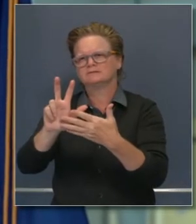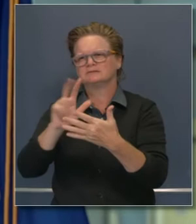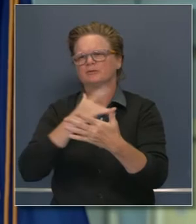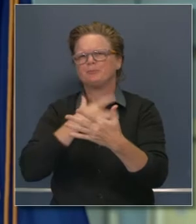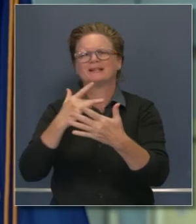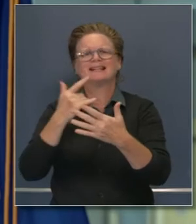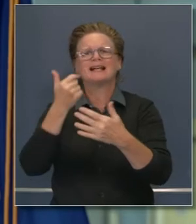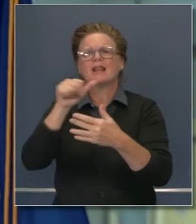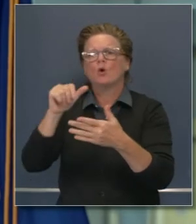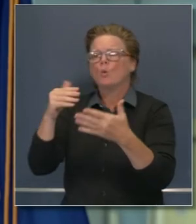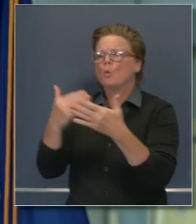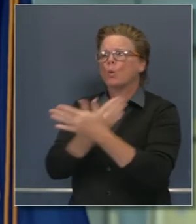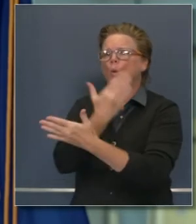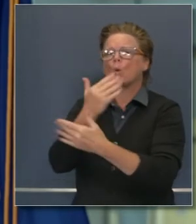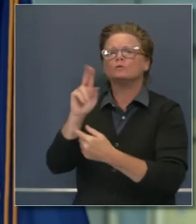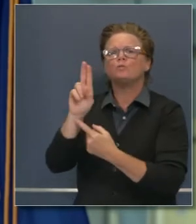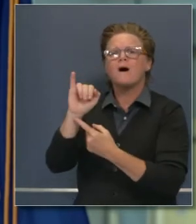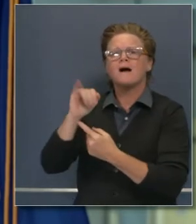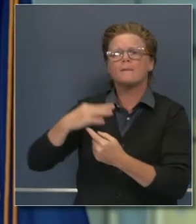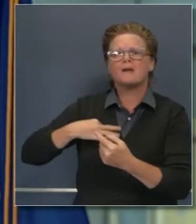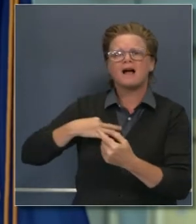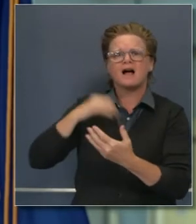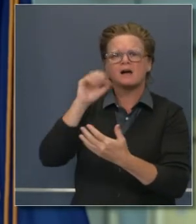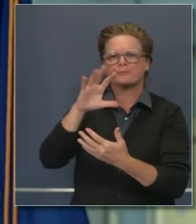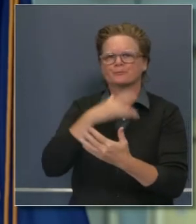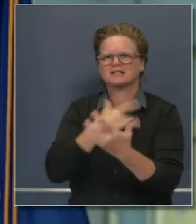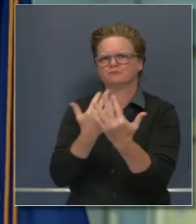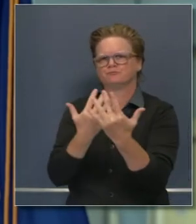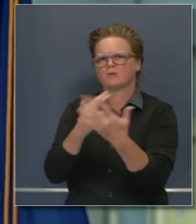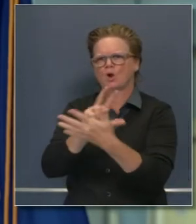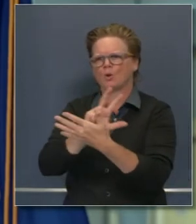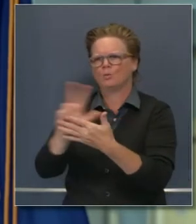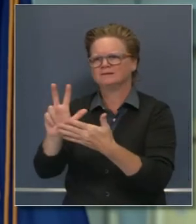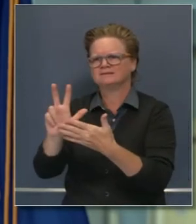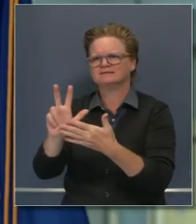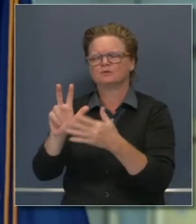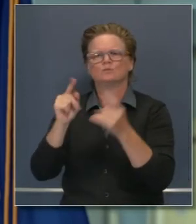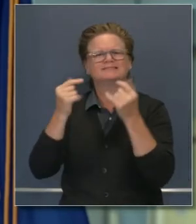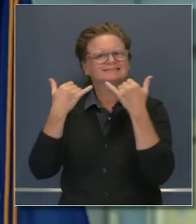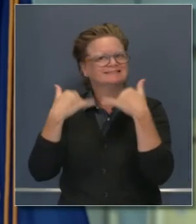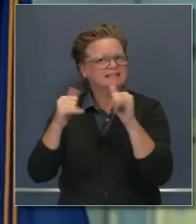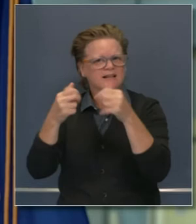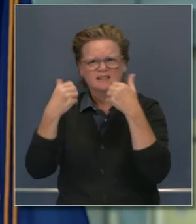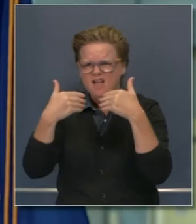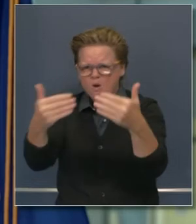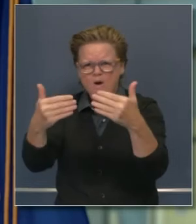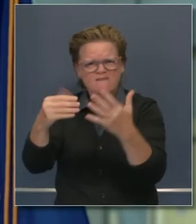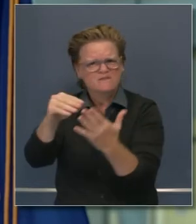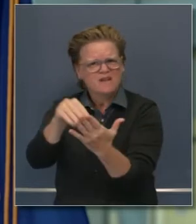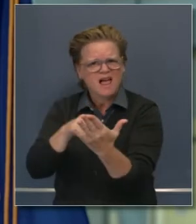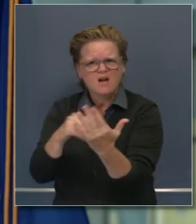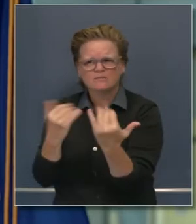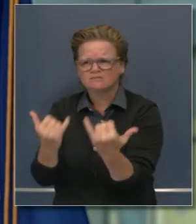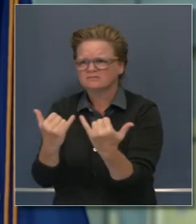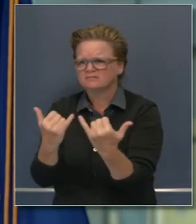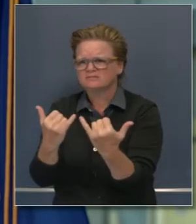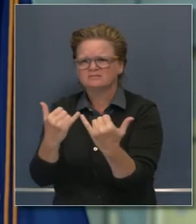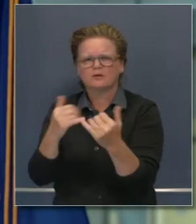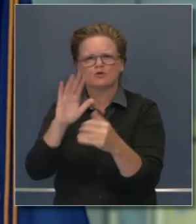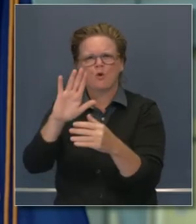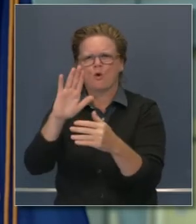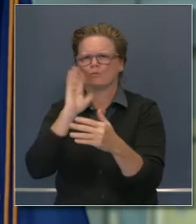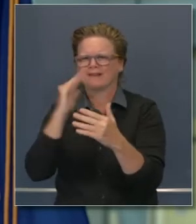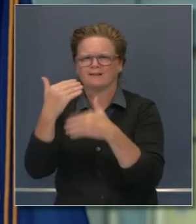nuevas solicitudes. En relación a aquellos que solicitan que pueden todavía completar solicitudes, estaremos